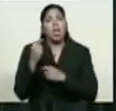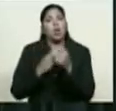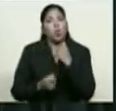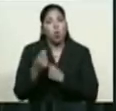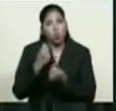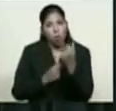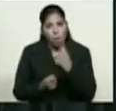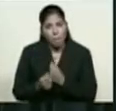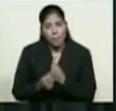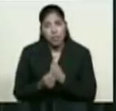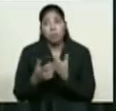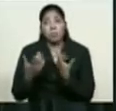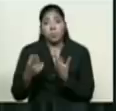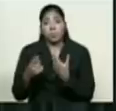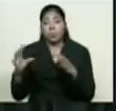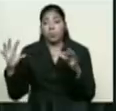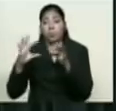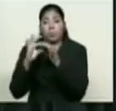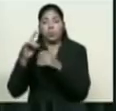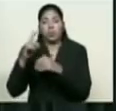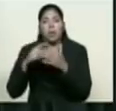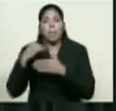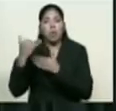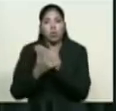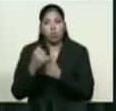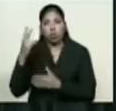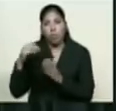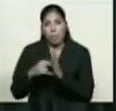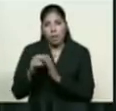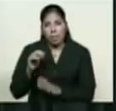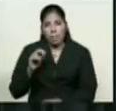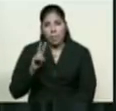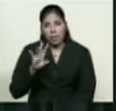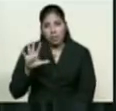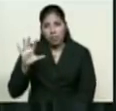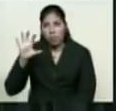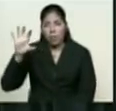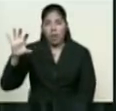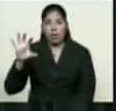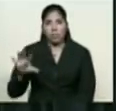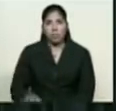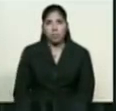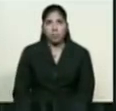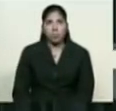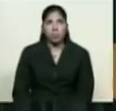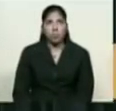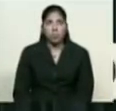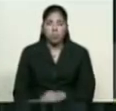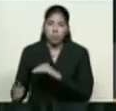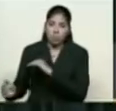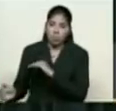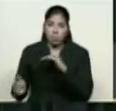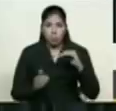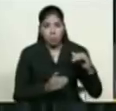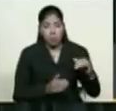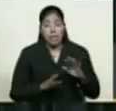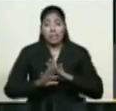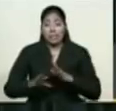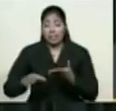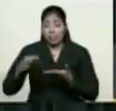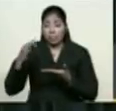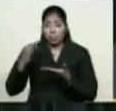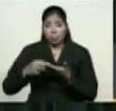Patria 2025. Es importante informar que una vez emitido el decreto de promulgación de la